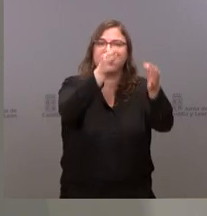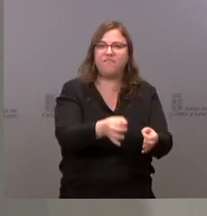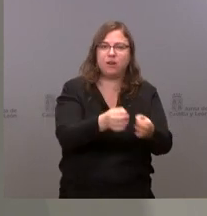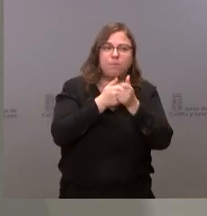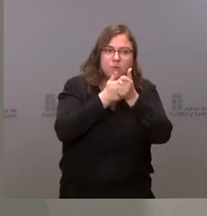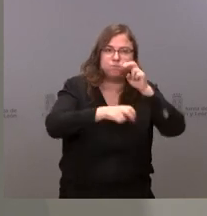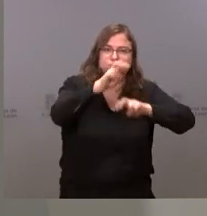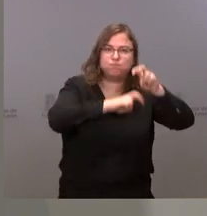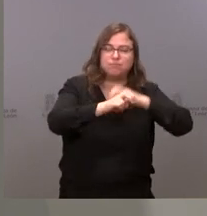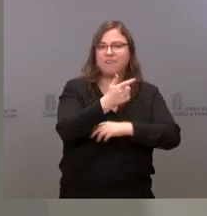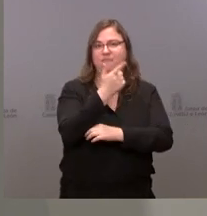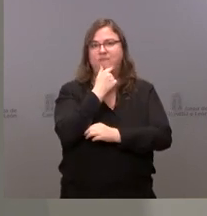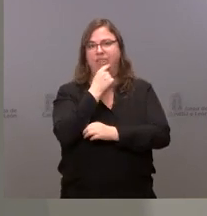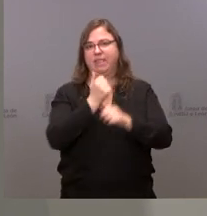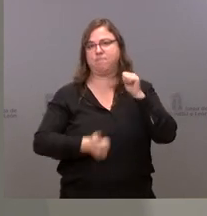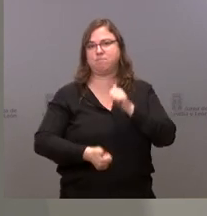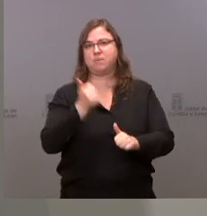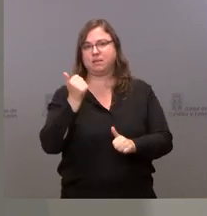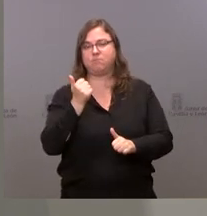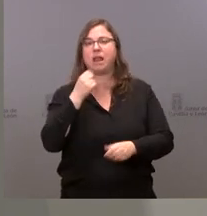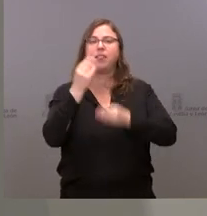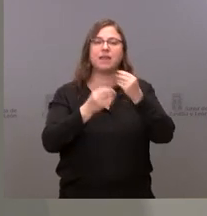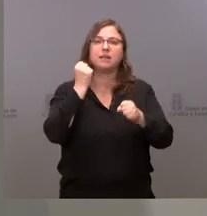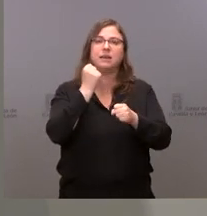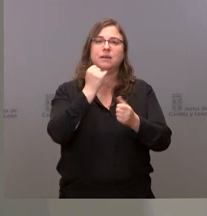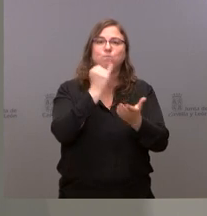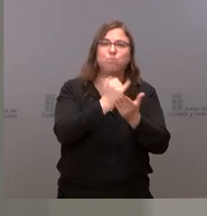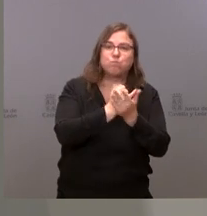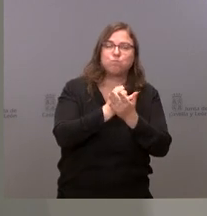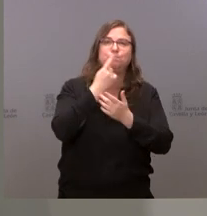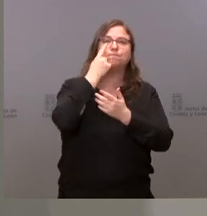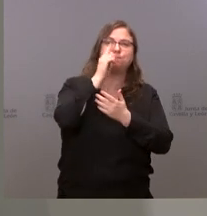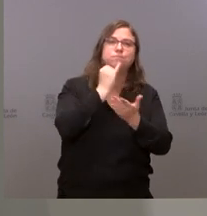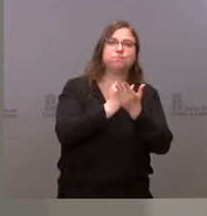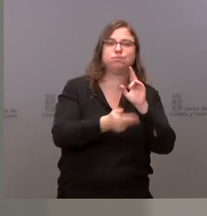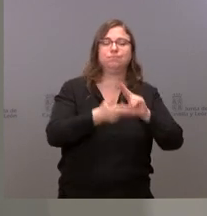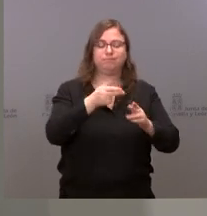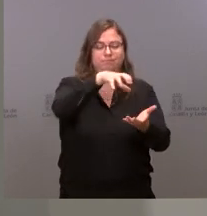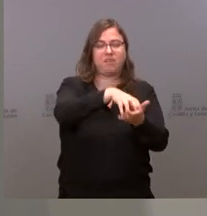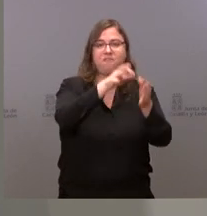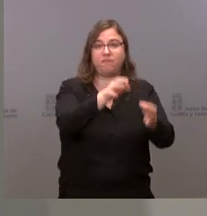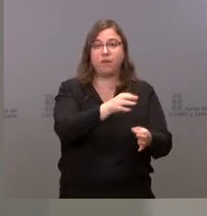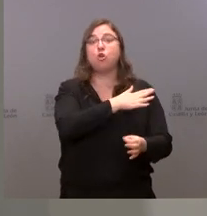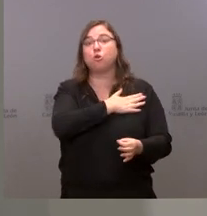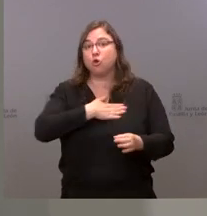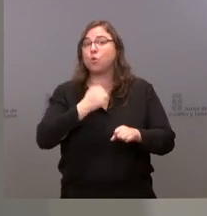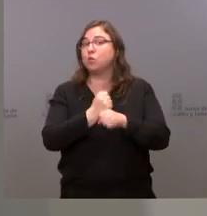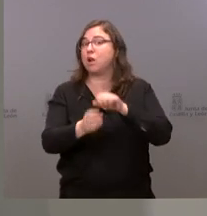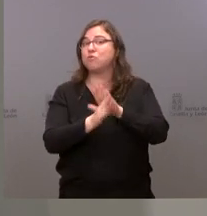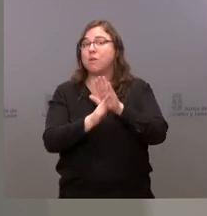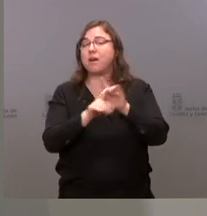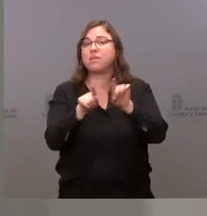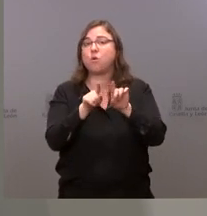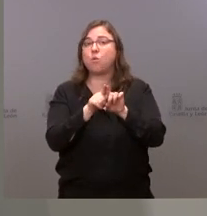para facilitar, además, la realización de estos test y que se sigue trabajando activamente y espero que les podamos informar en breve